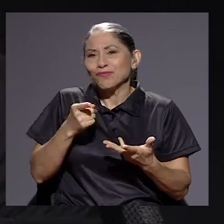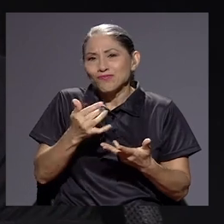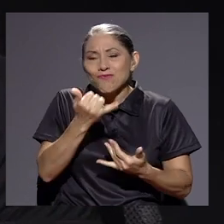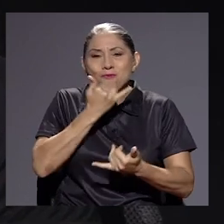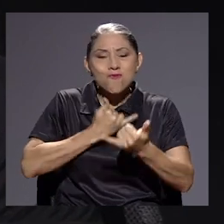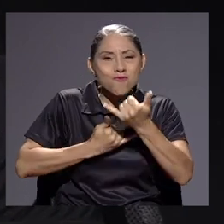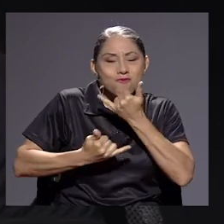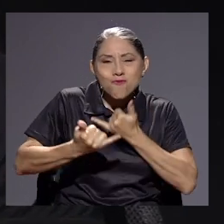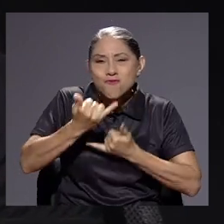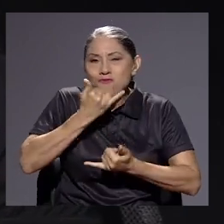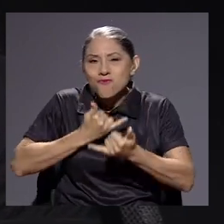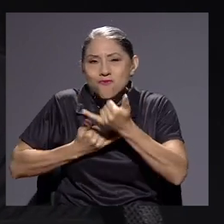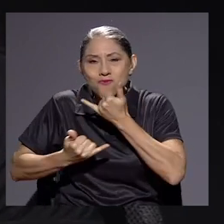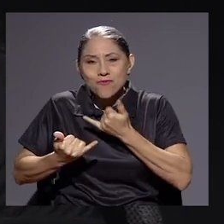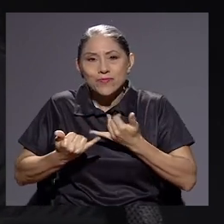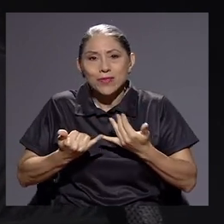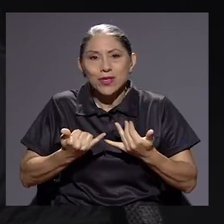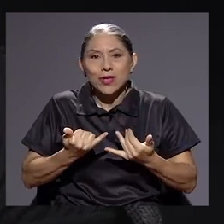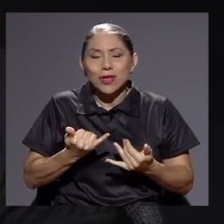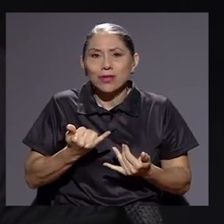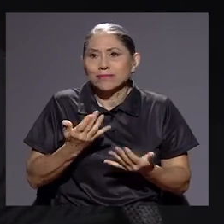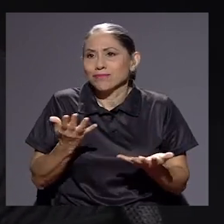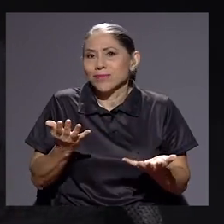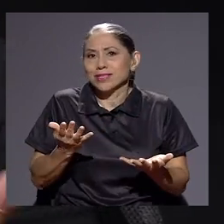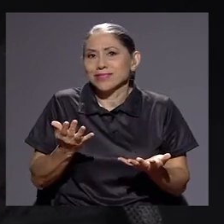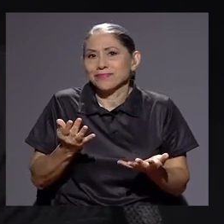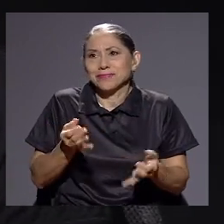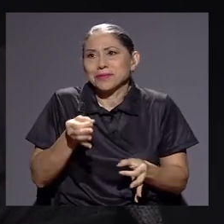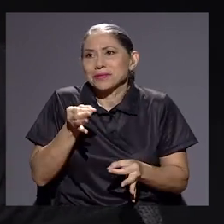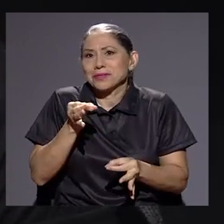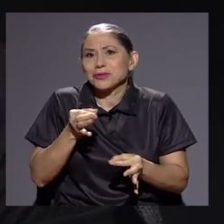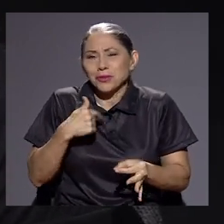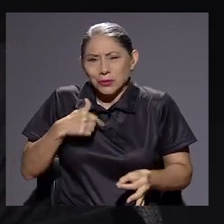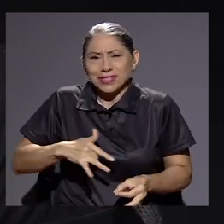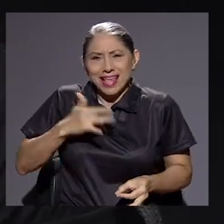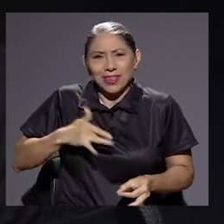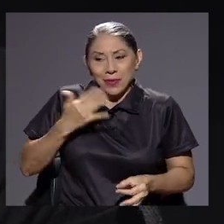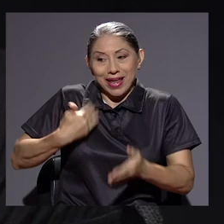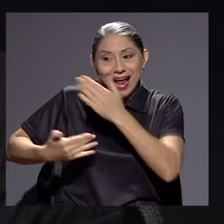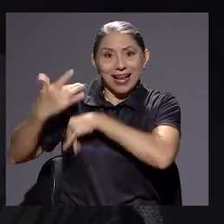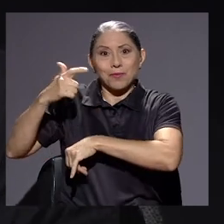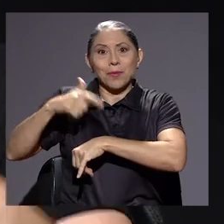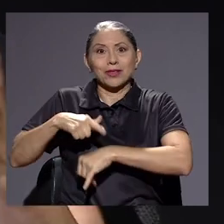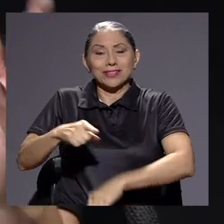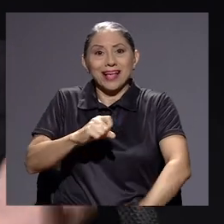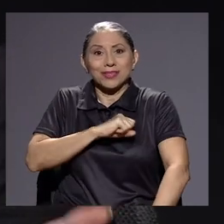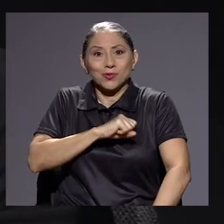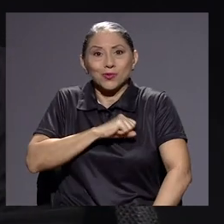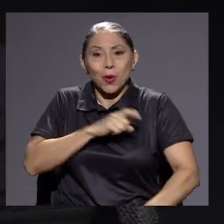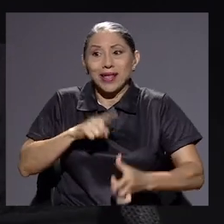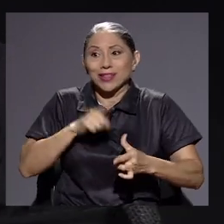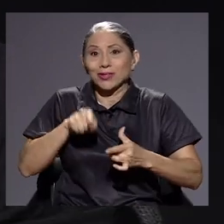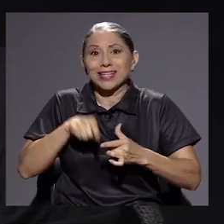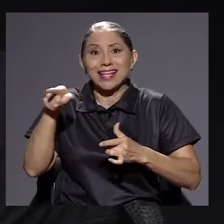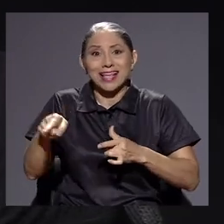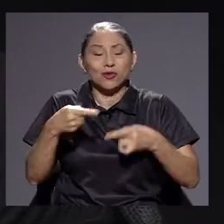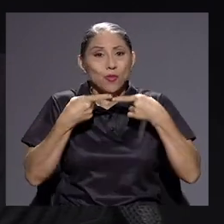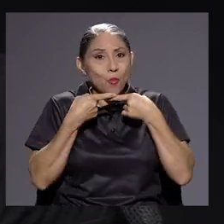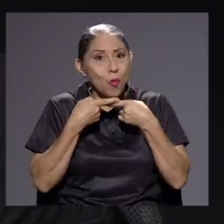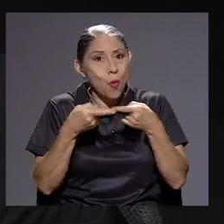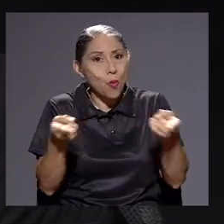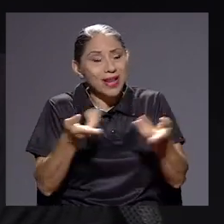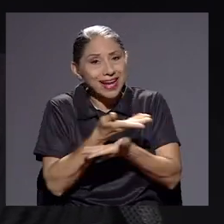comete errores. No debió, simplemente se asustó, siento, ¿verdad? En ese momento y la publicaron ellos abiertamente,